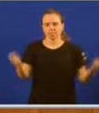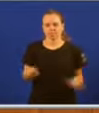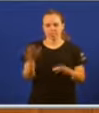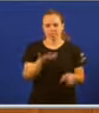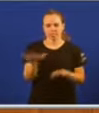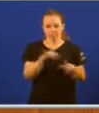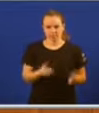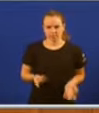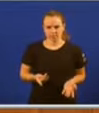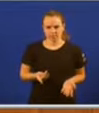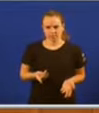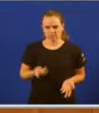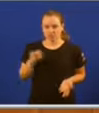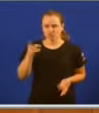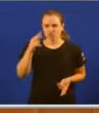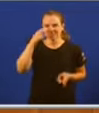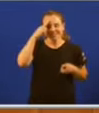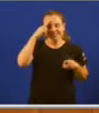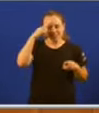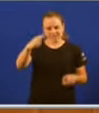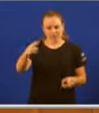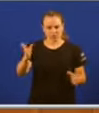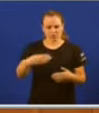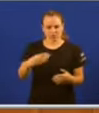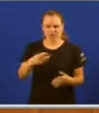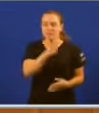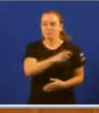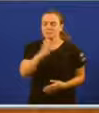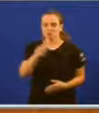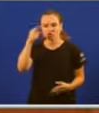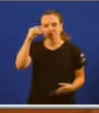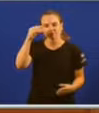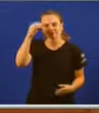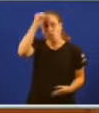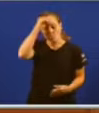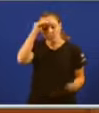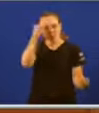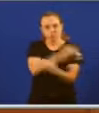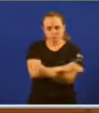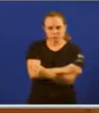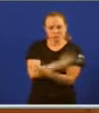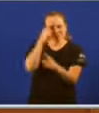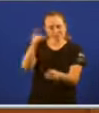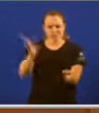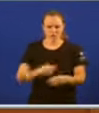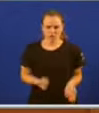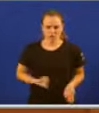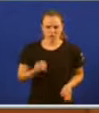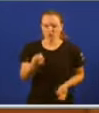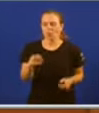de faltar yo respeto aos que non pensamos e aos que non pensamos como vostede e cun